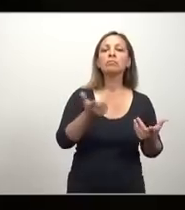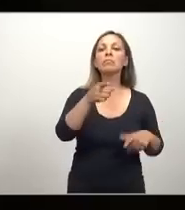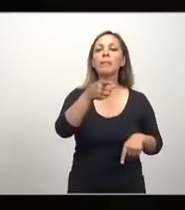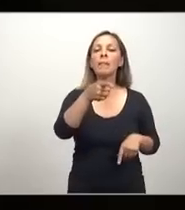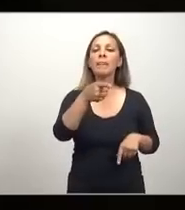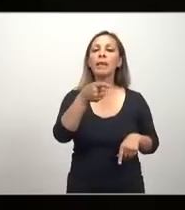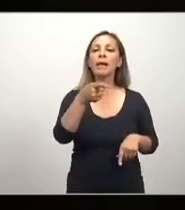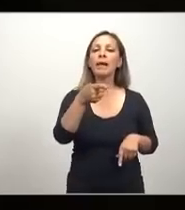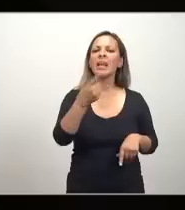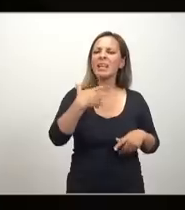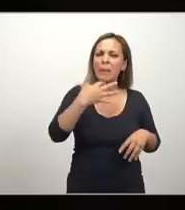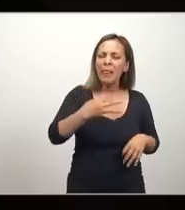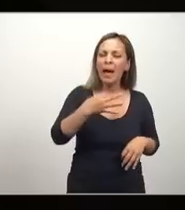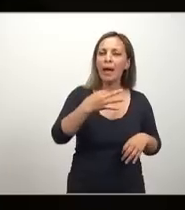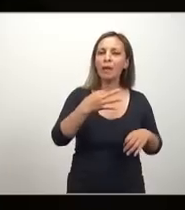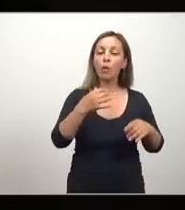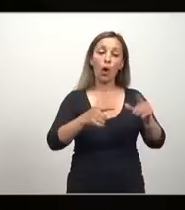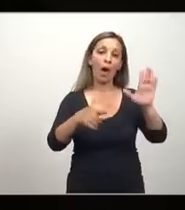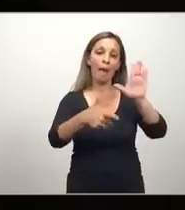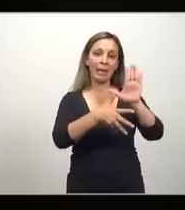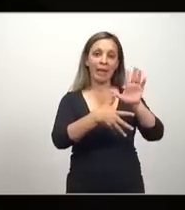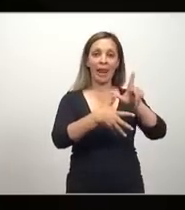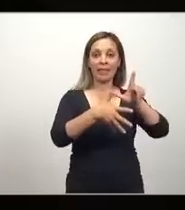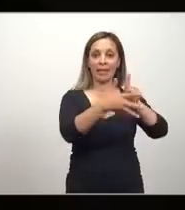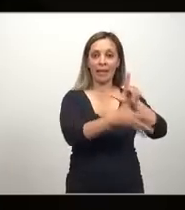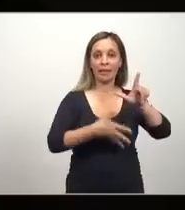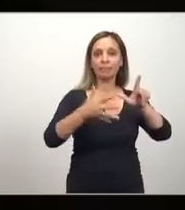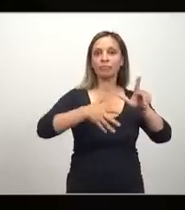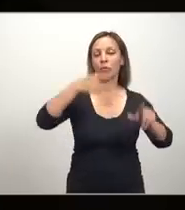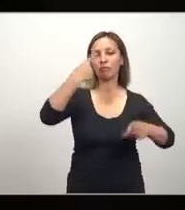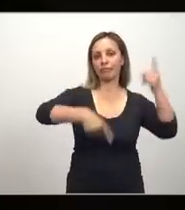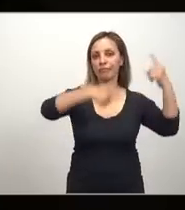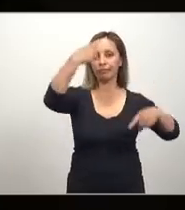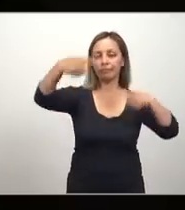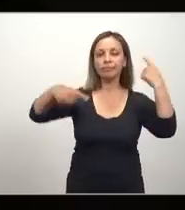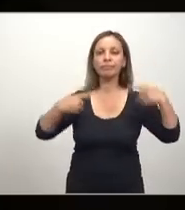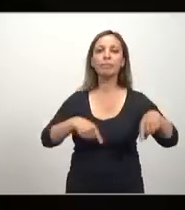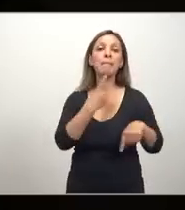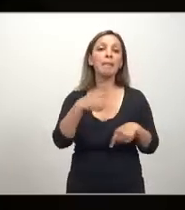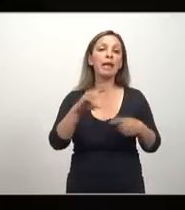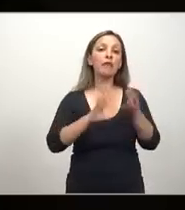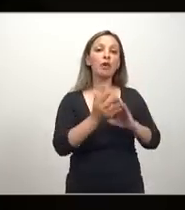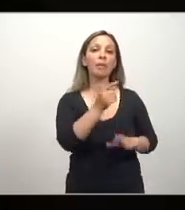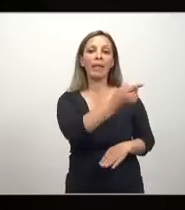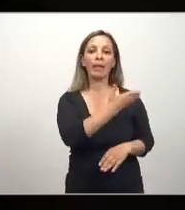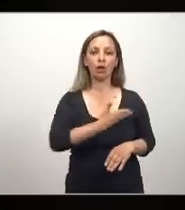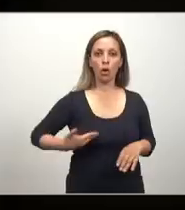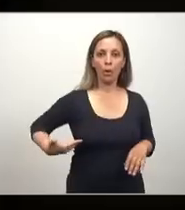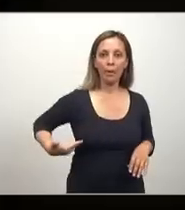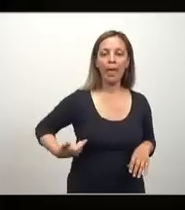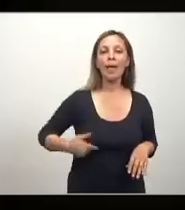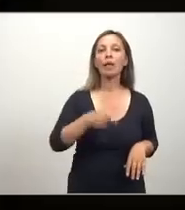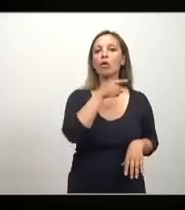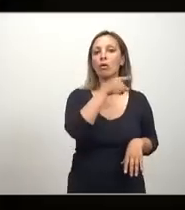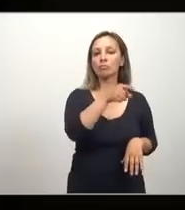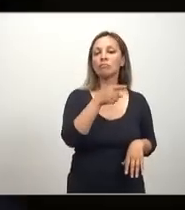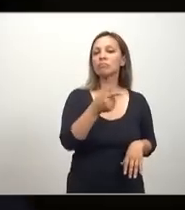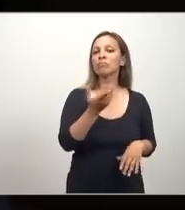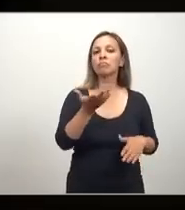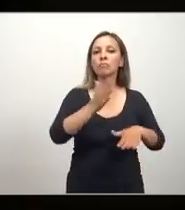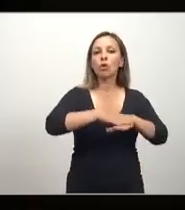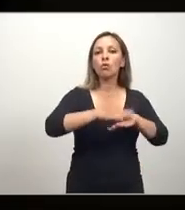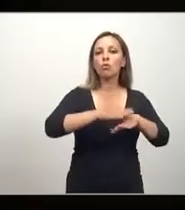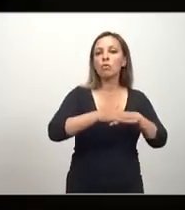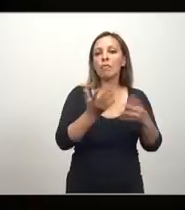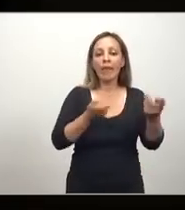lo más absurdo para una región tan desigual como América Latina, pero también la ineptitud del gobierno ecuatoriano, que no necesariamente debe estar relacionado con el neoliberalismo,